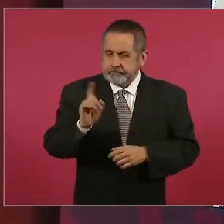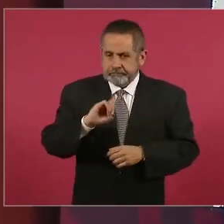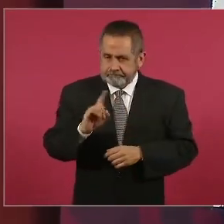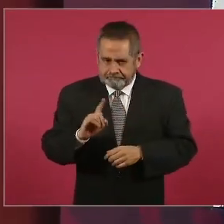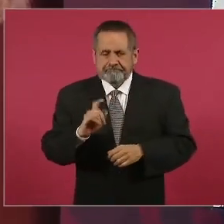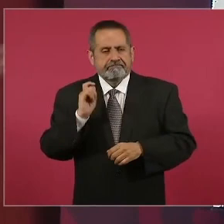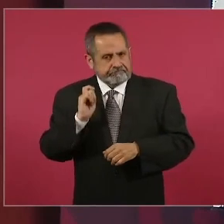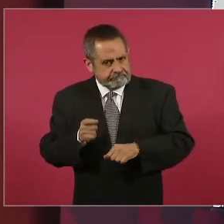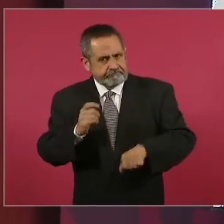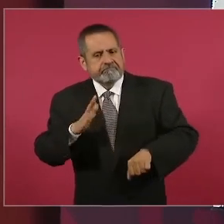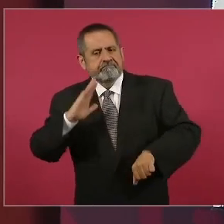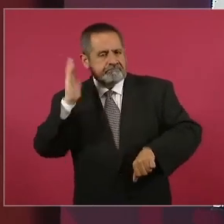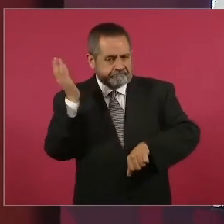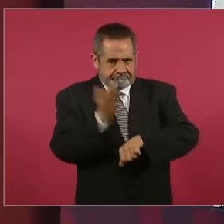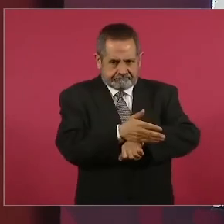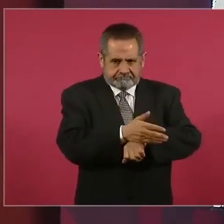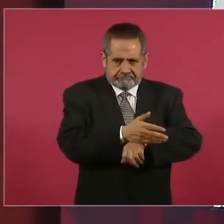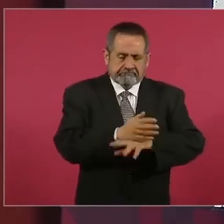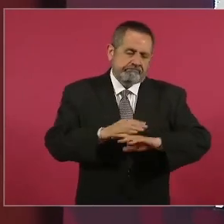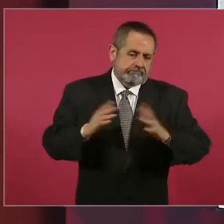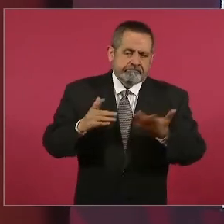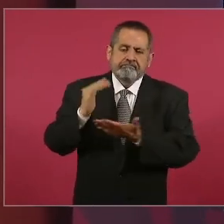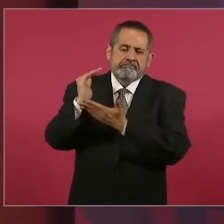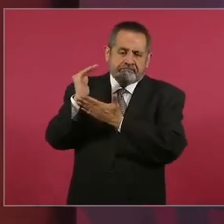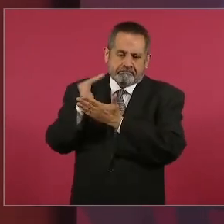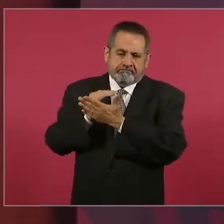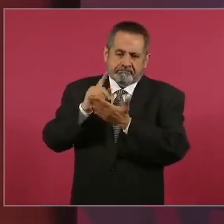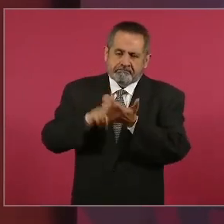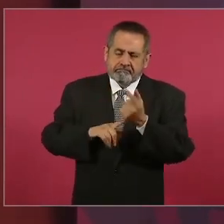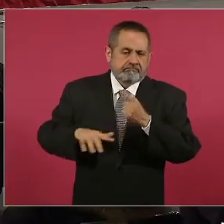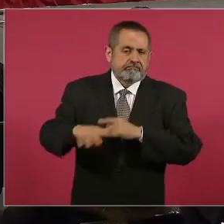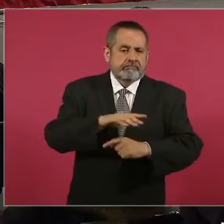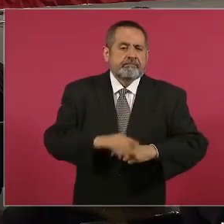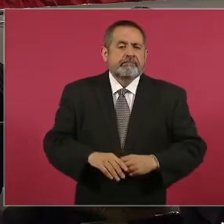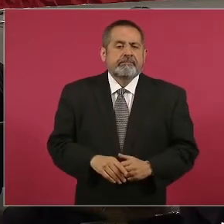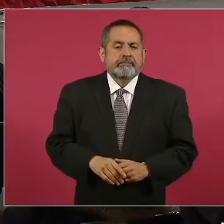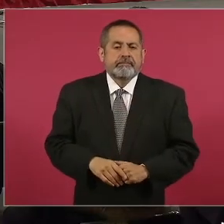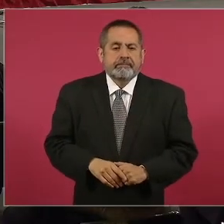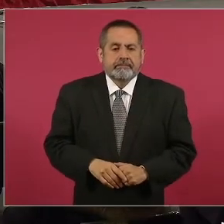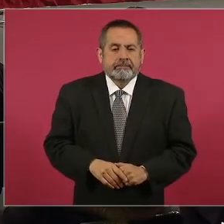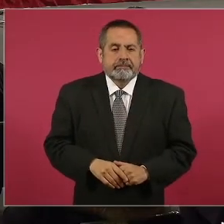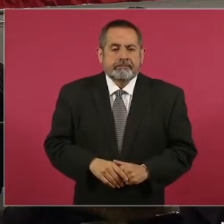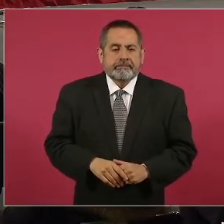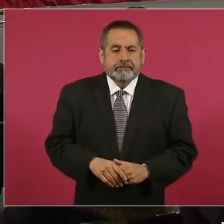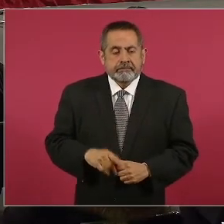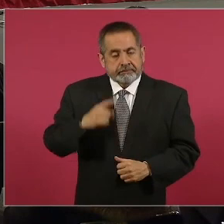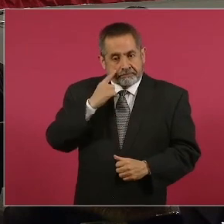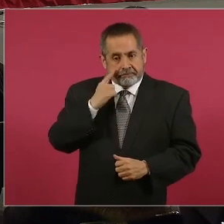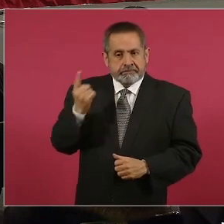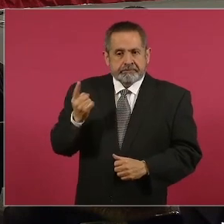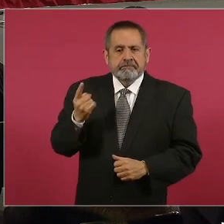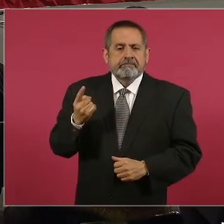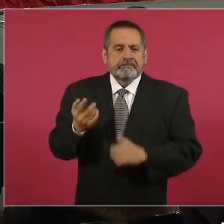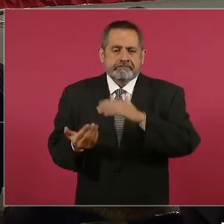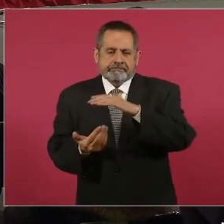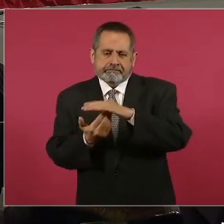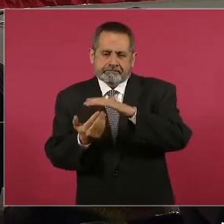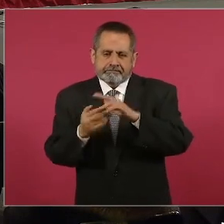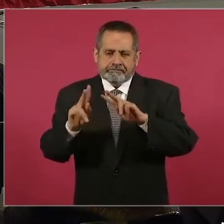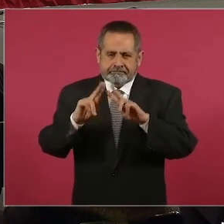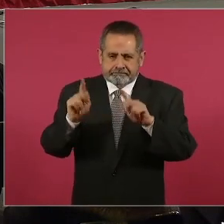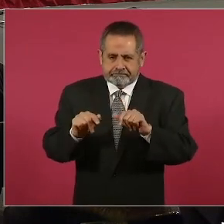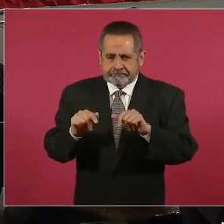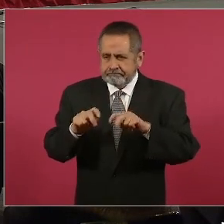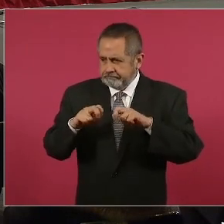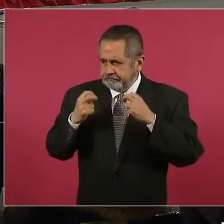hay baja en la incidencia delictiva. Adelante. Aquí están algunos de los avances de la Mesa de Paz.